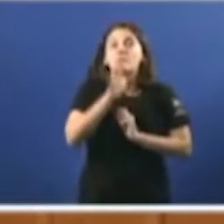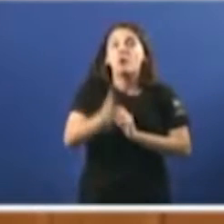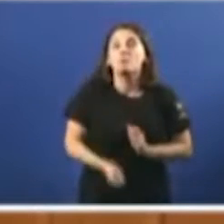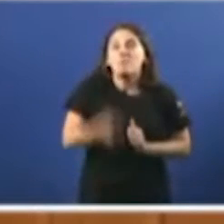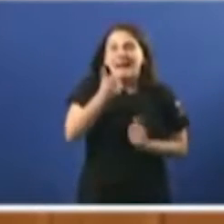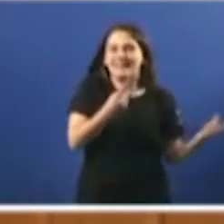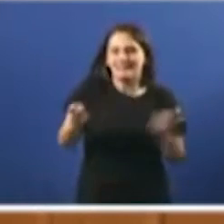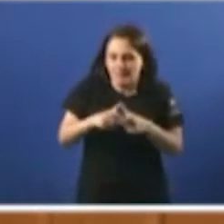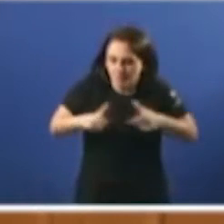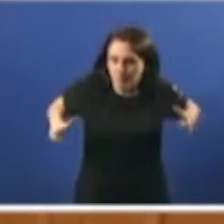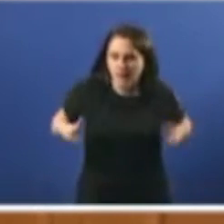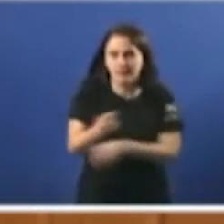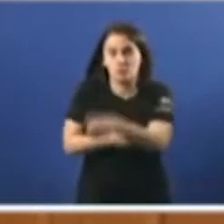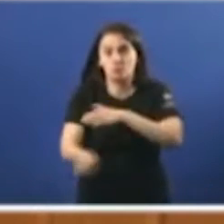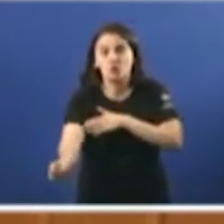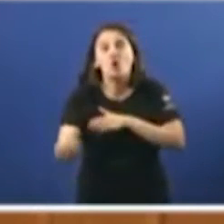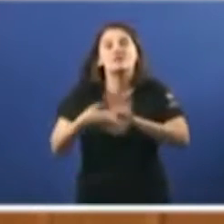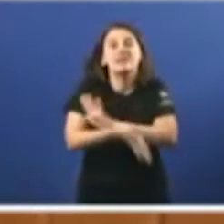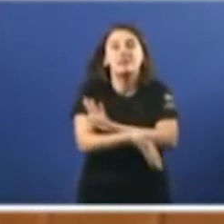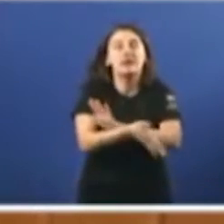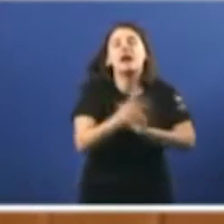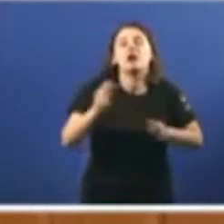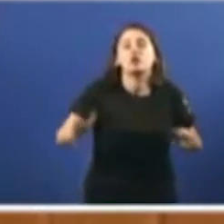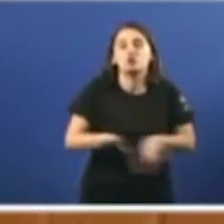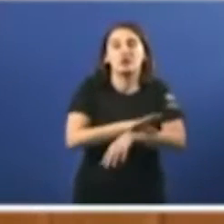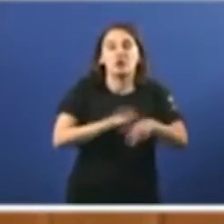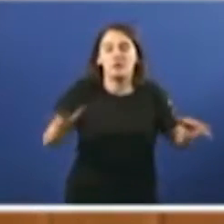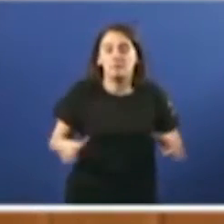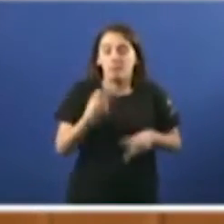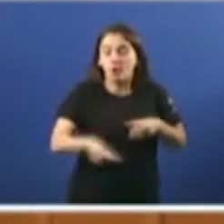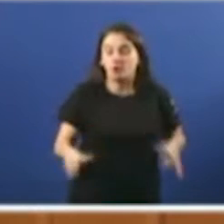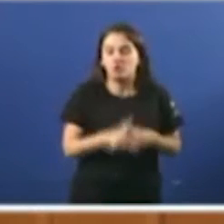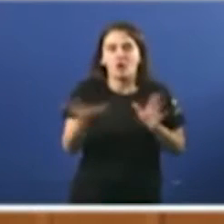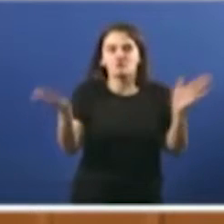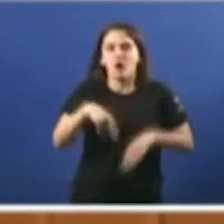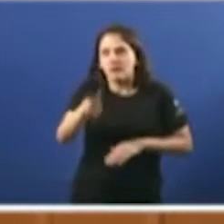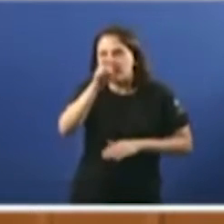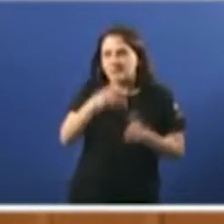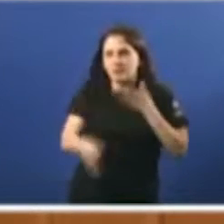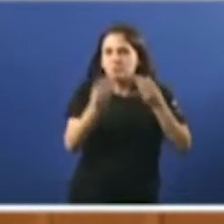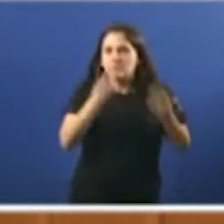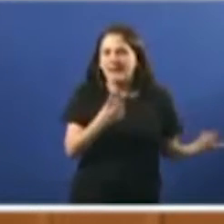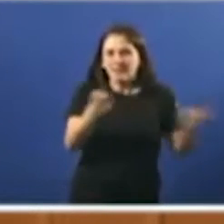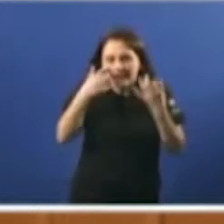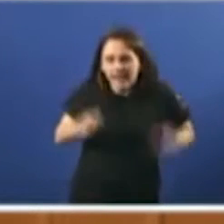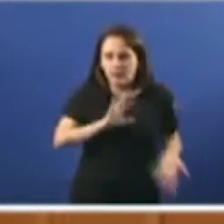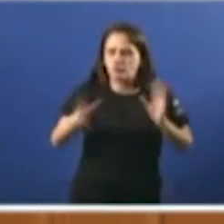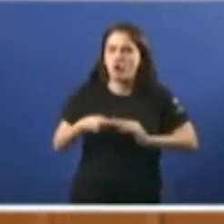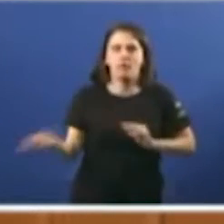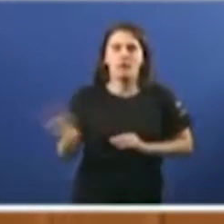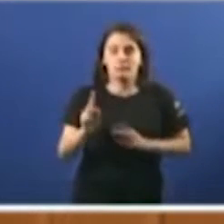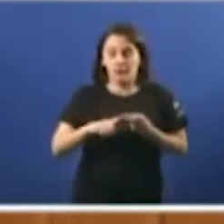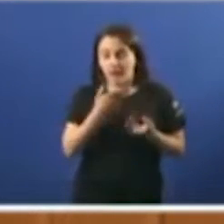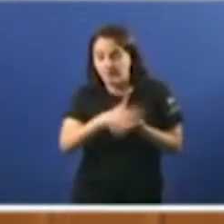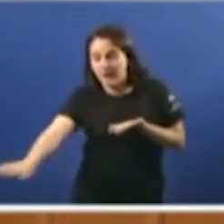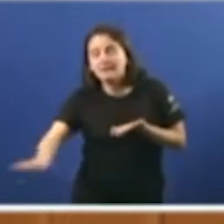inclusión. É dicir, que o que acontece é que a Consellería de Política Social non ten unha proibición das necesidades reais. Por